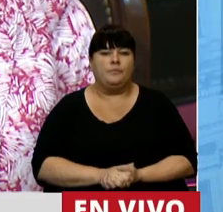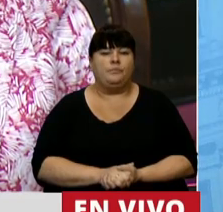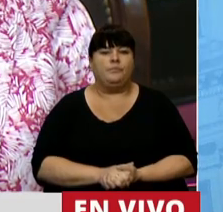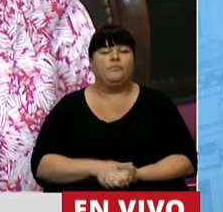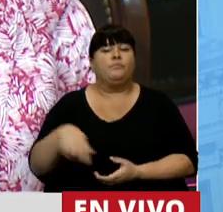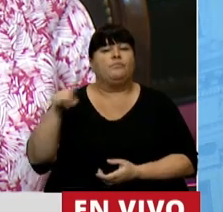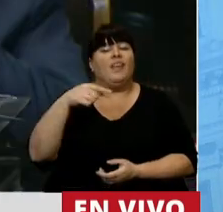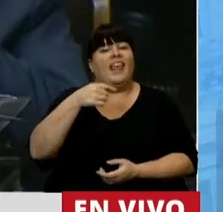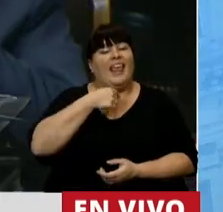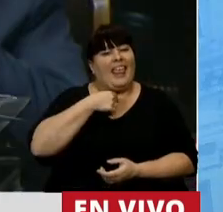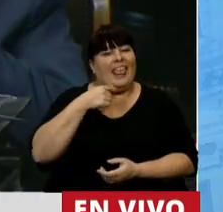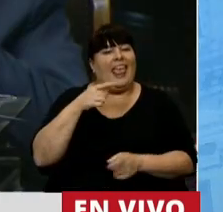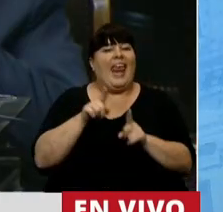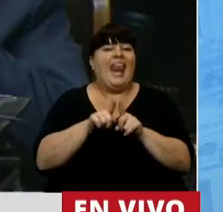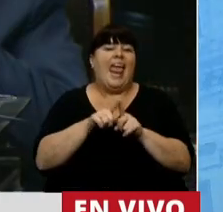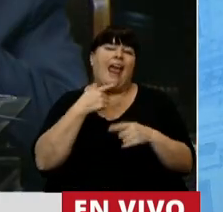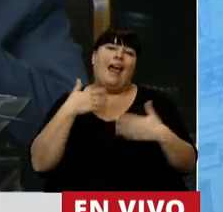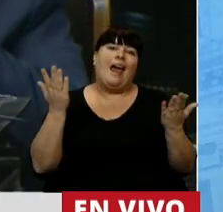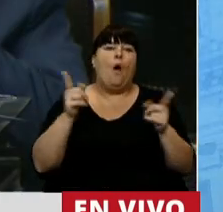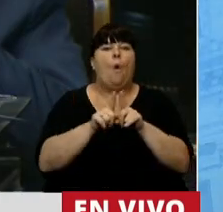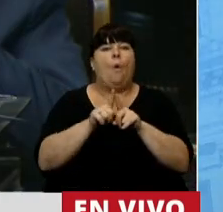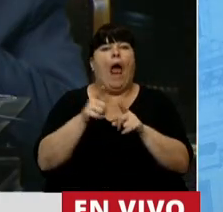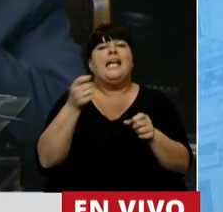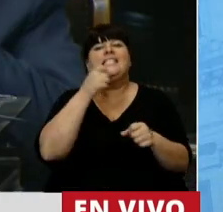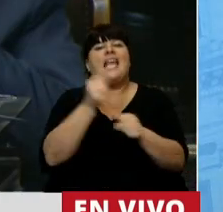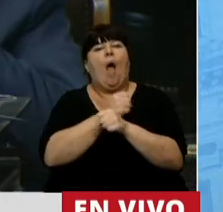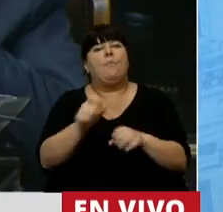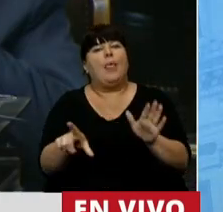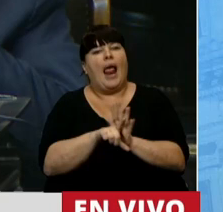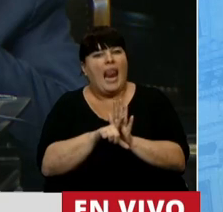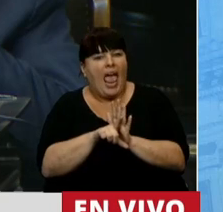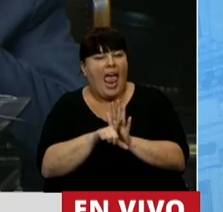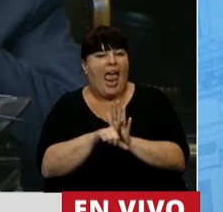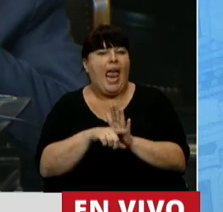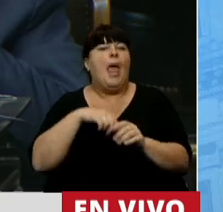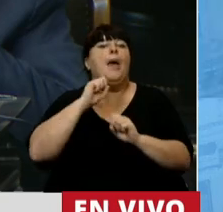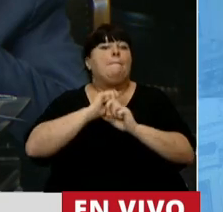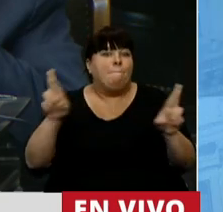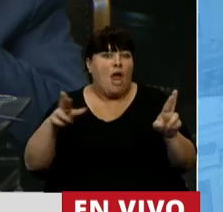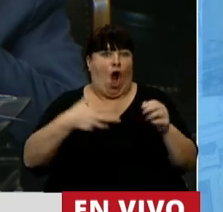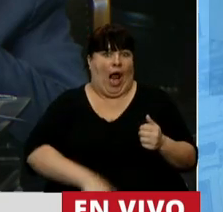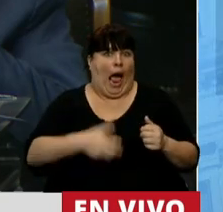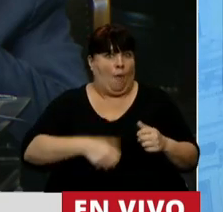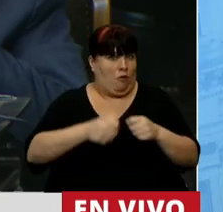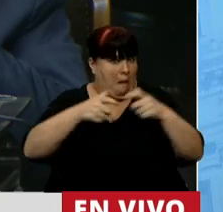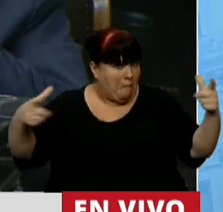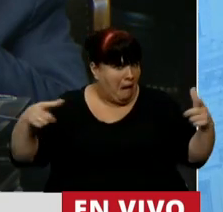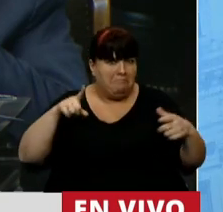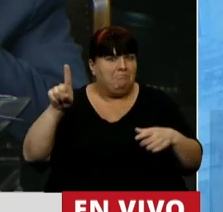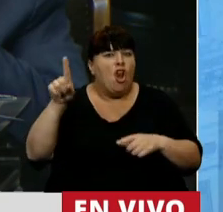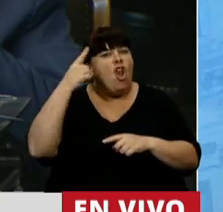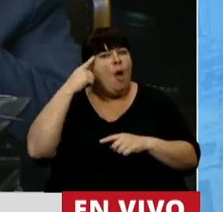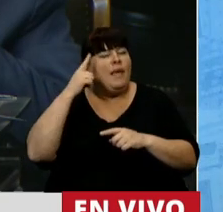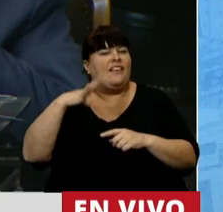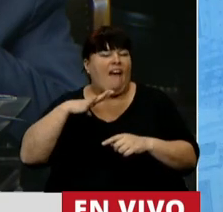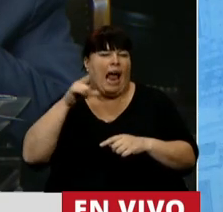quienes quieren sobresimplificar con que la aprobación de esta ley incrementará el número de abortos, no han hecho el esfuerzo